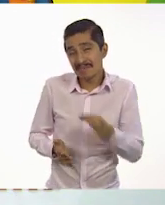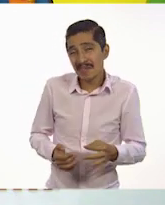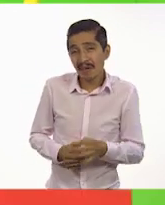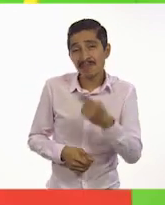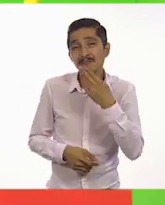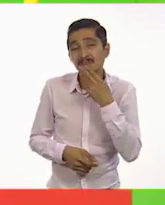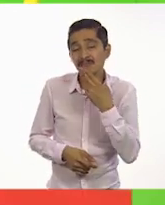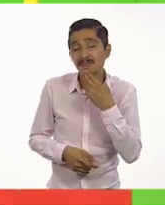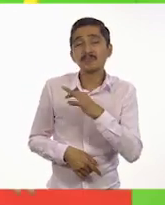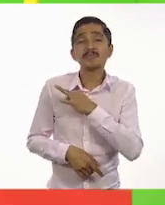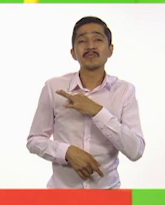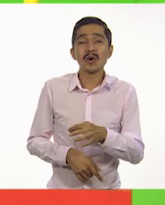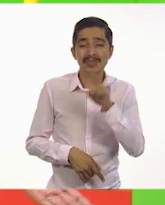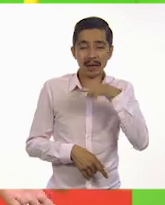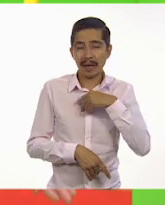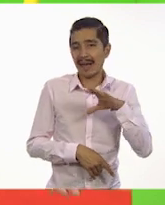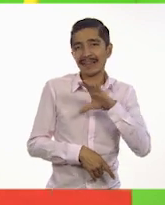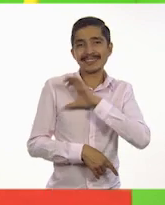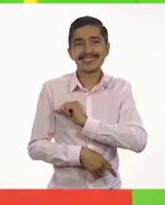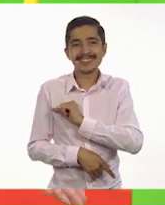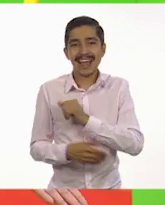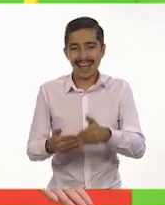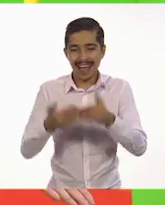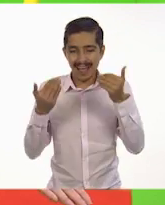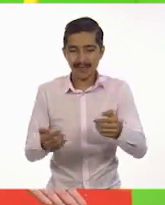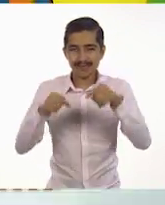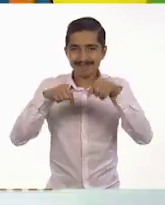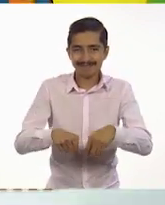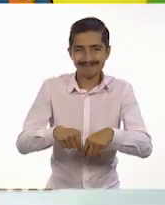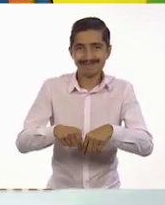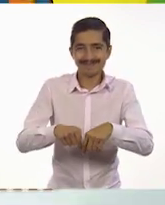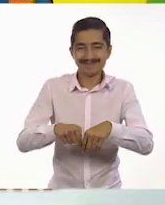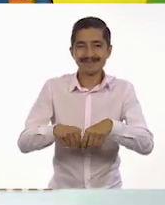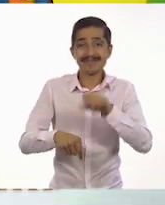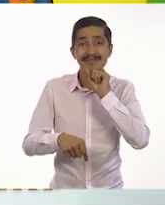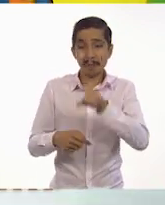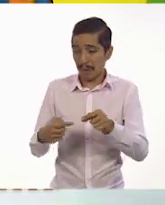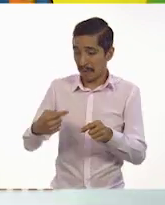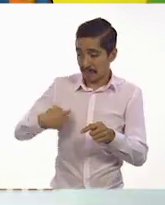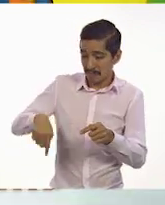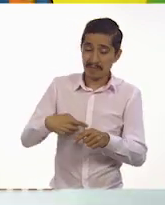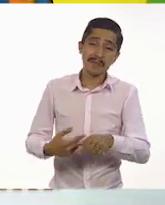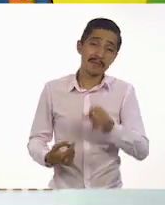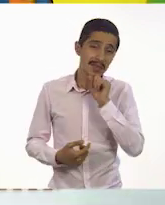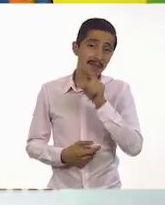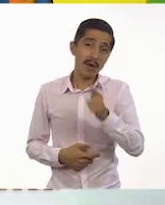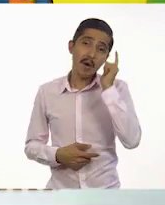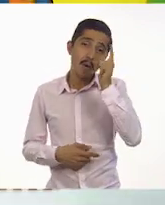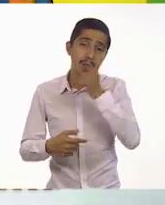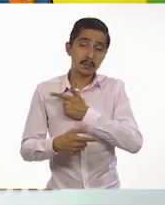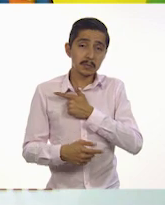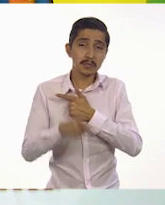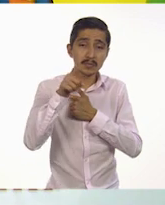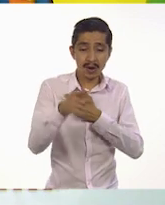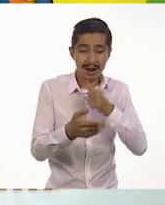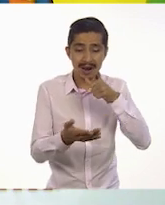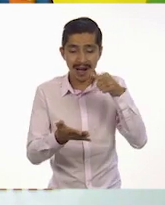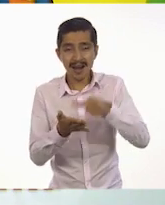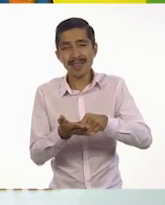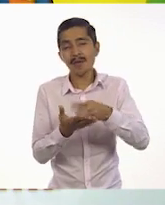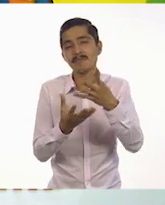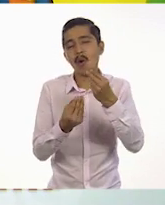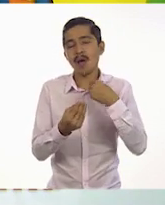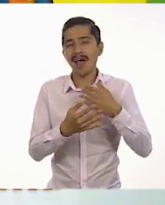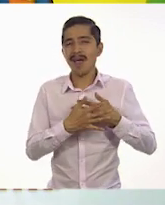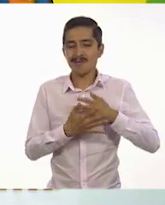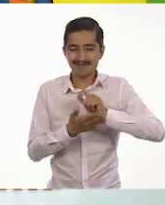utilizar. Y a mí me encantó haber estado con ustedes en este programa. A nosotros también. Y ojalá que les haya gustado la carta que con mucho